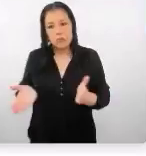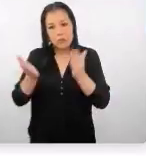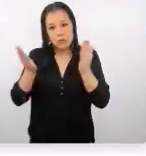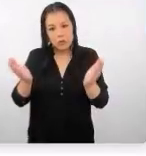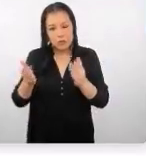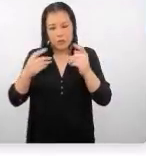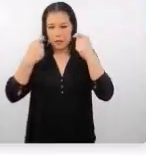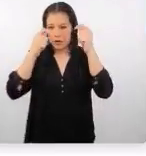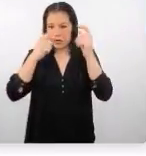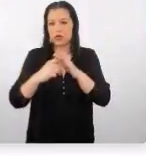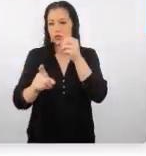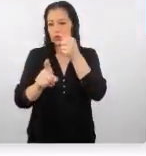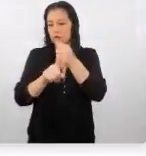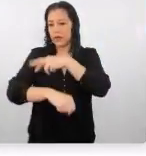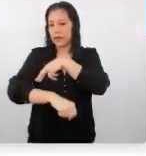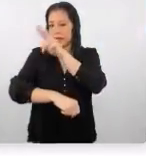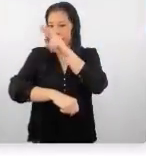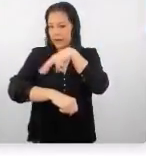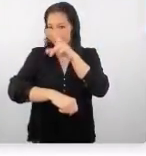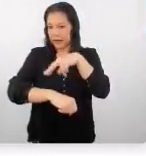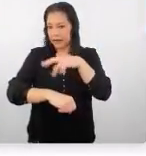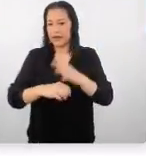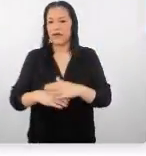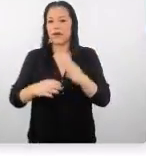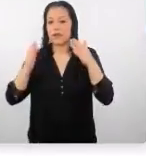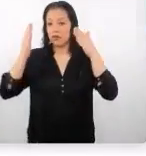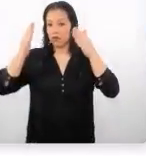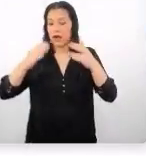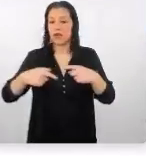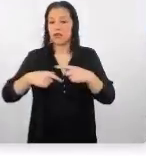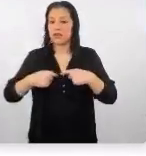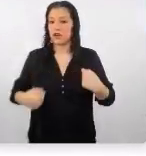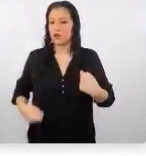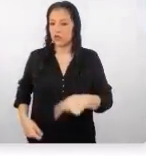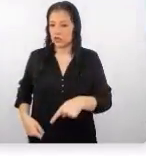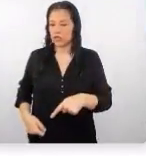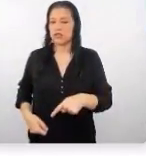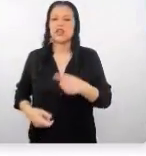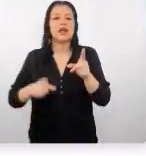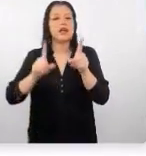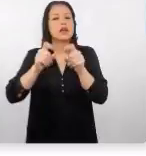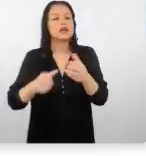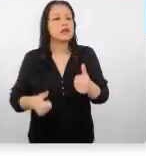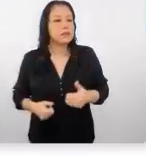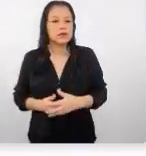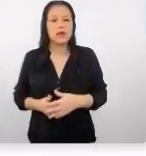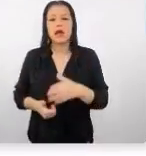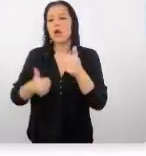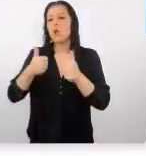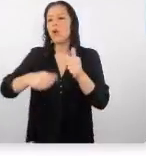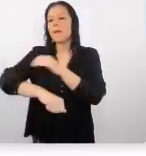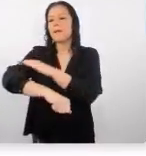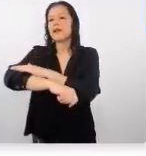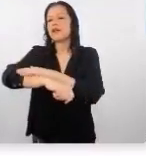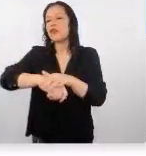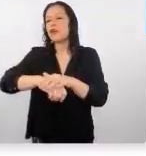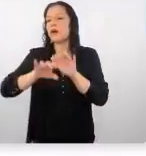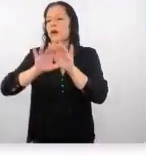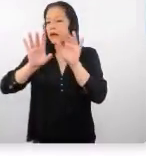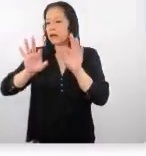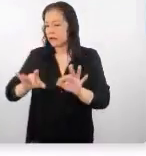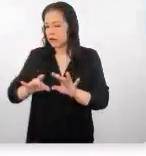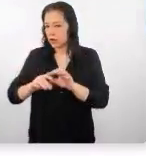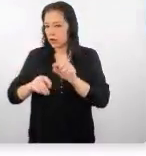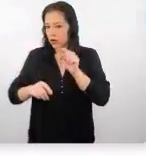turismo de sus regiones en el mercado chino. Y se les preguntó ¿qué plataformas utilizaban para